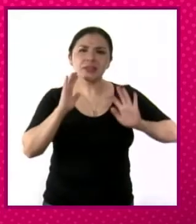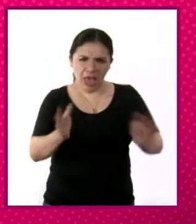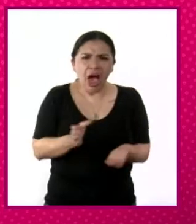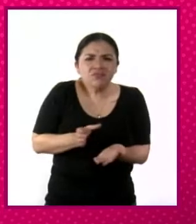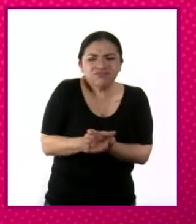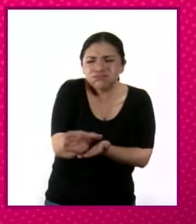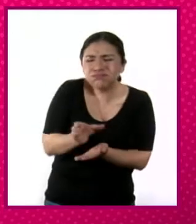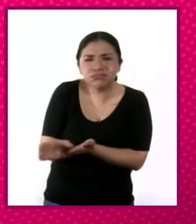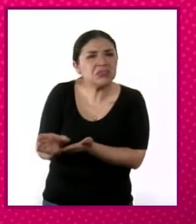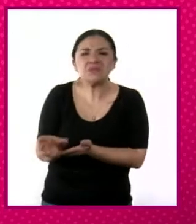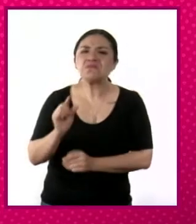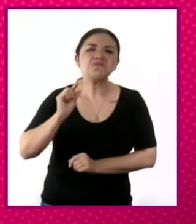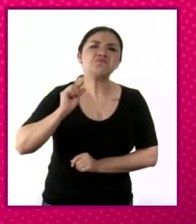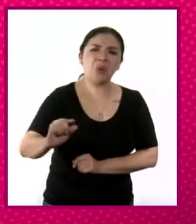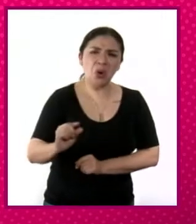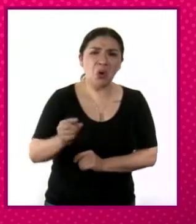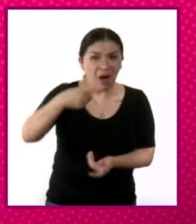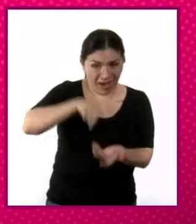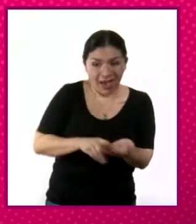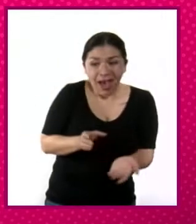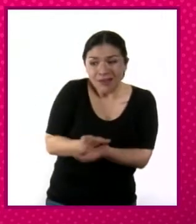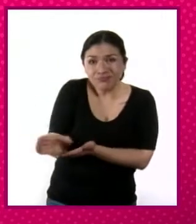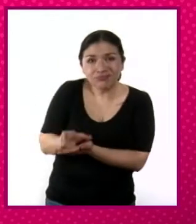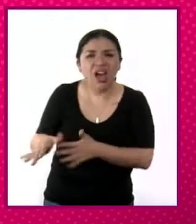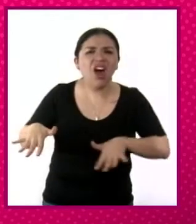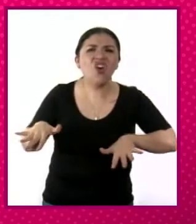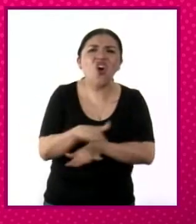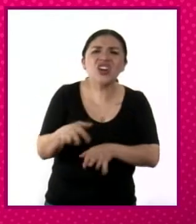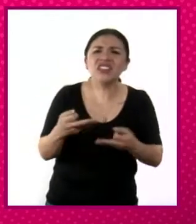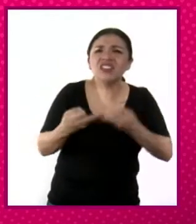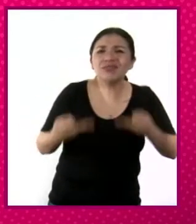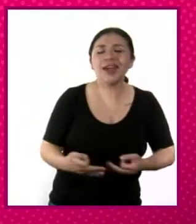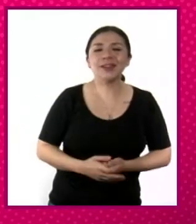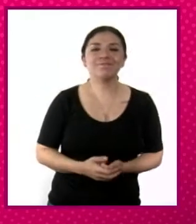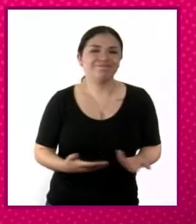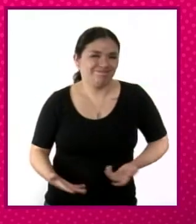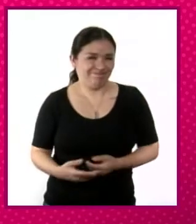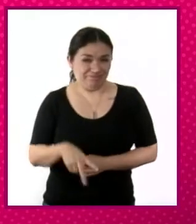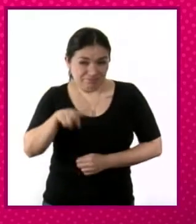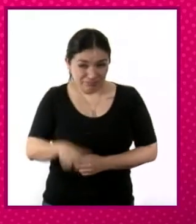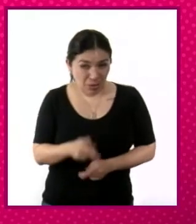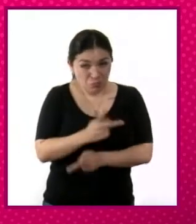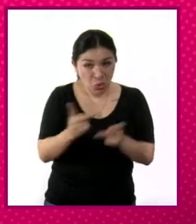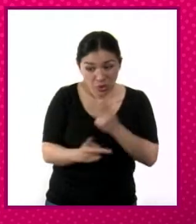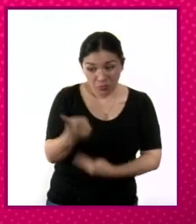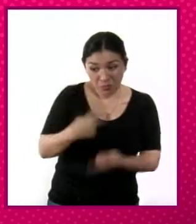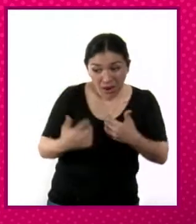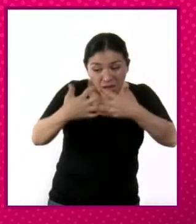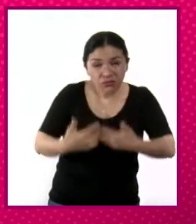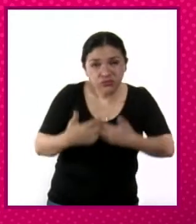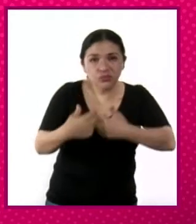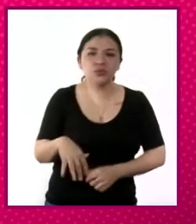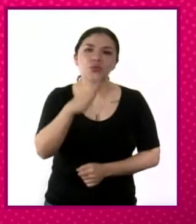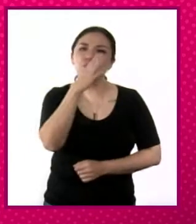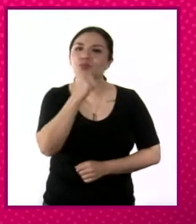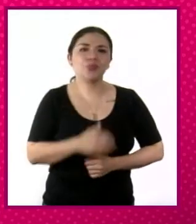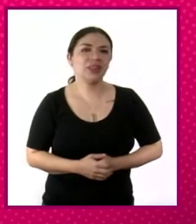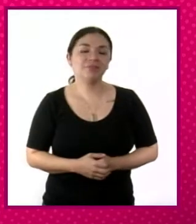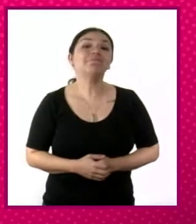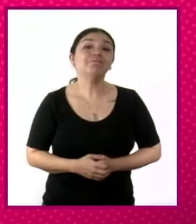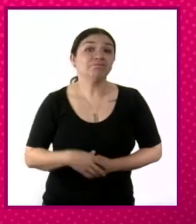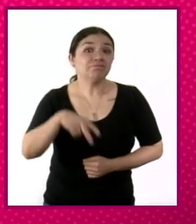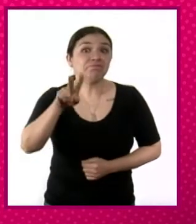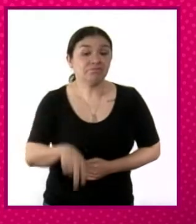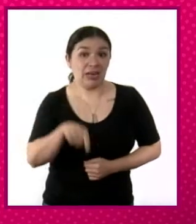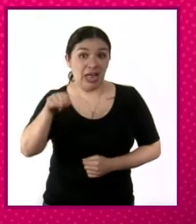poco. Esto poco que se reparte no son buenas tierras, por lo que tampoco son productivas. Y podemos afirmar